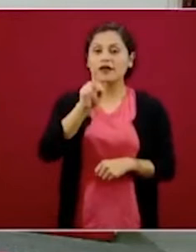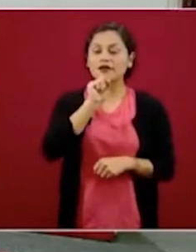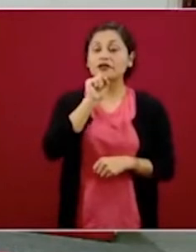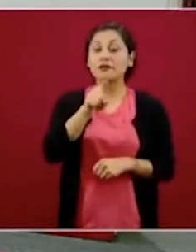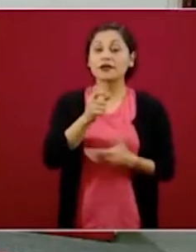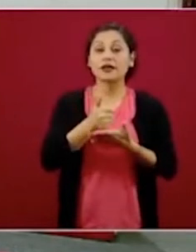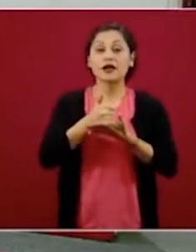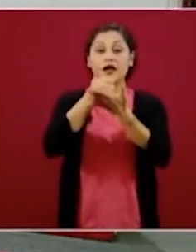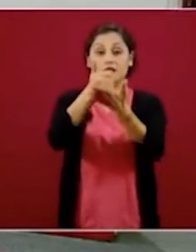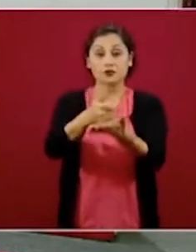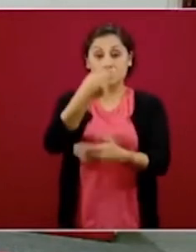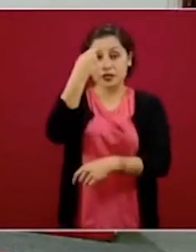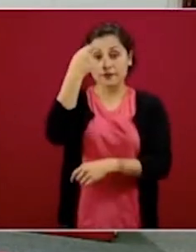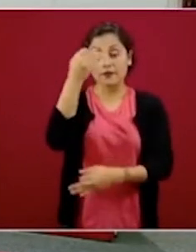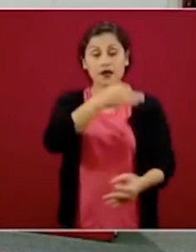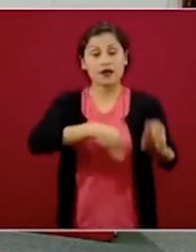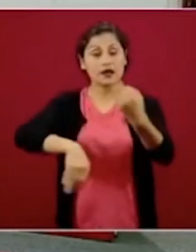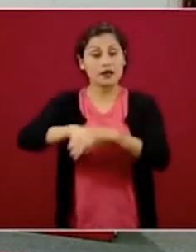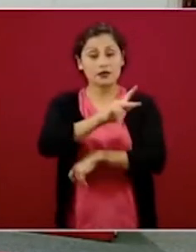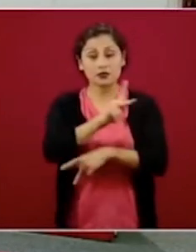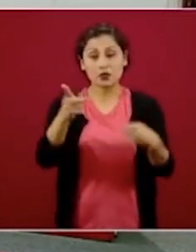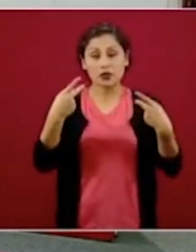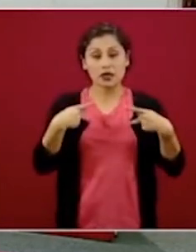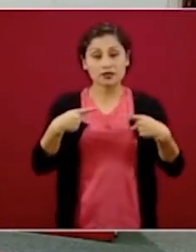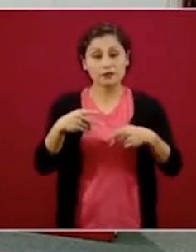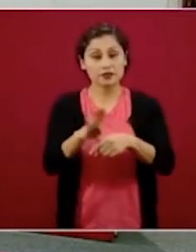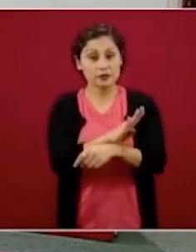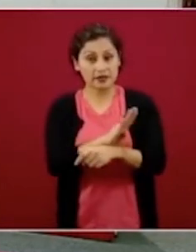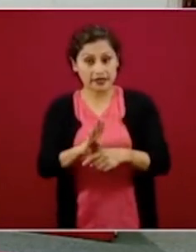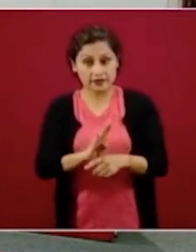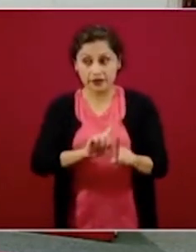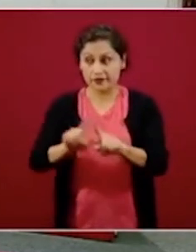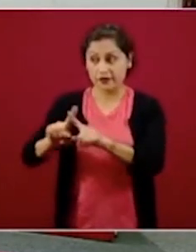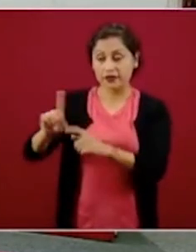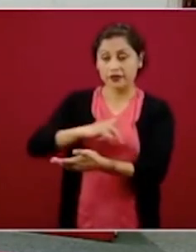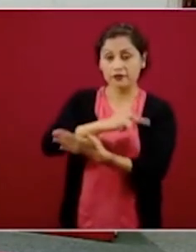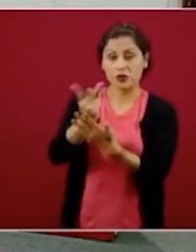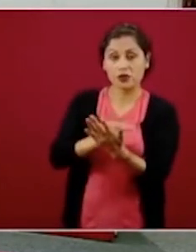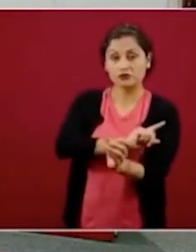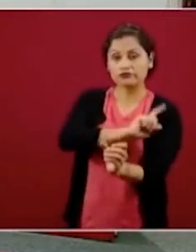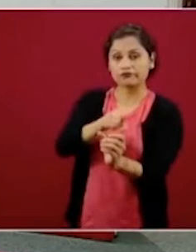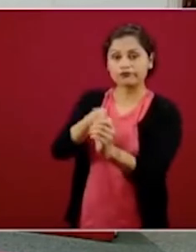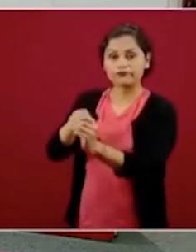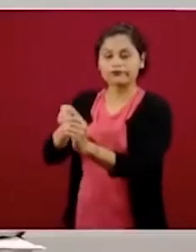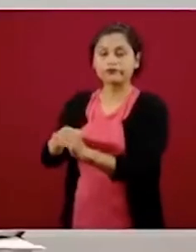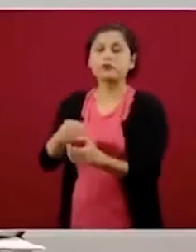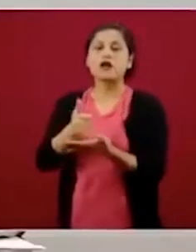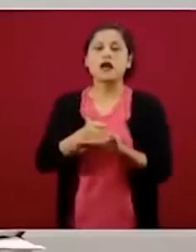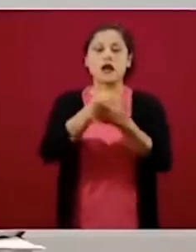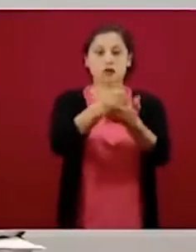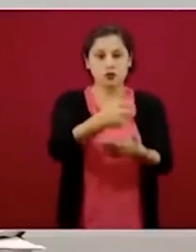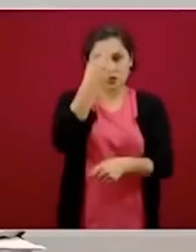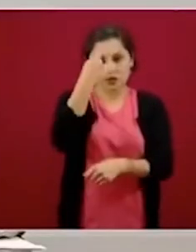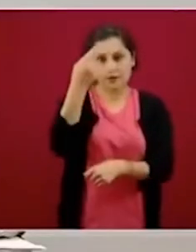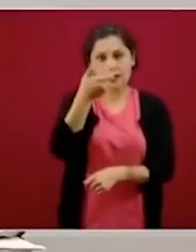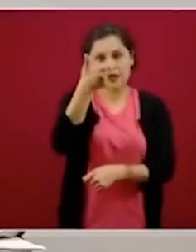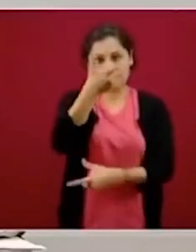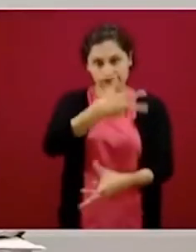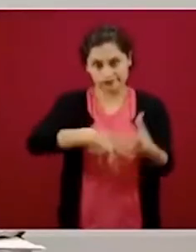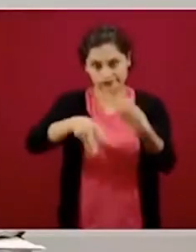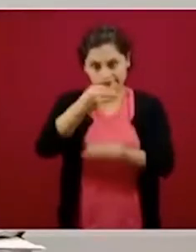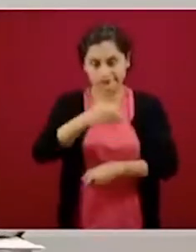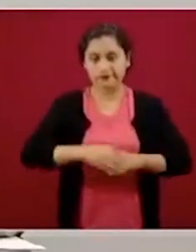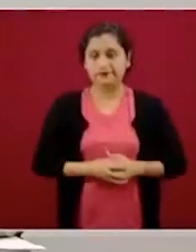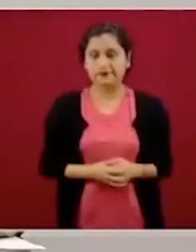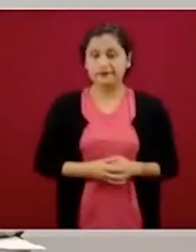beneficiarios desde el punto de vista financiero y social. El proyecto de Internet para Todos tiene